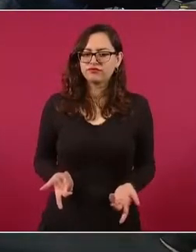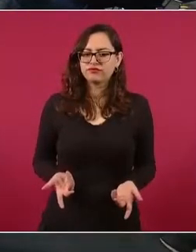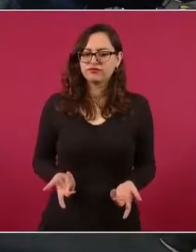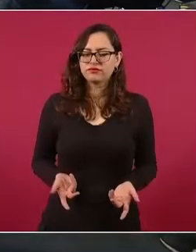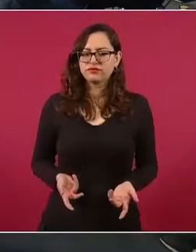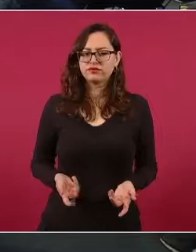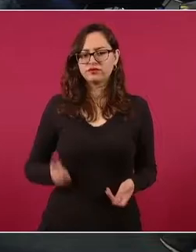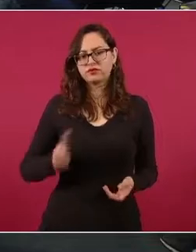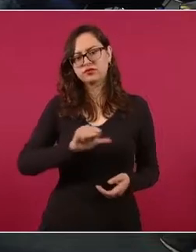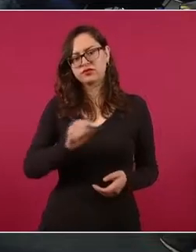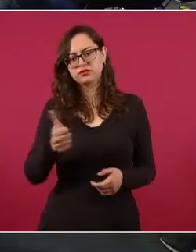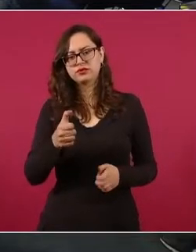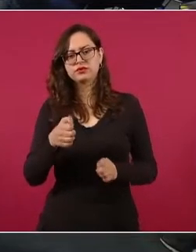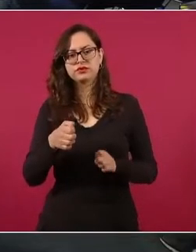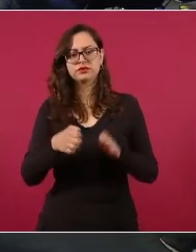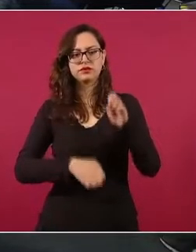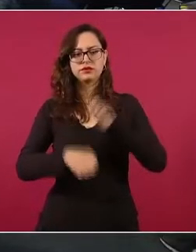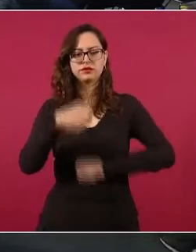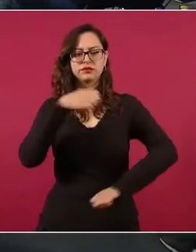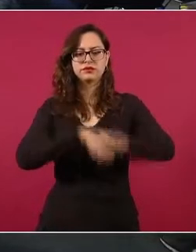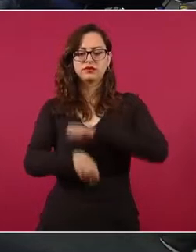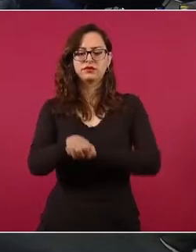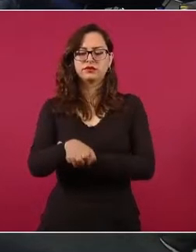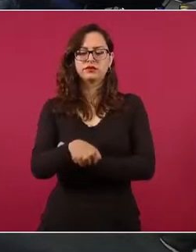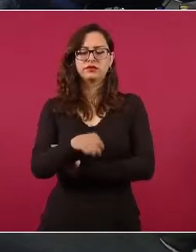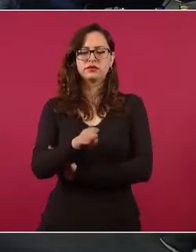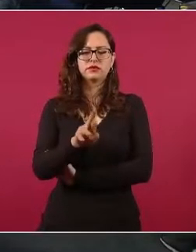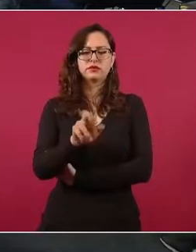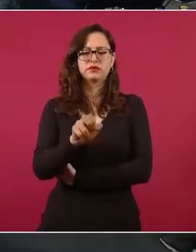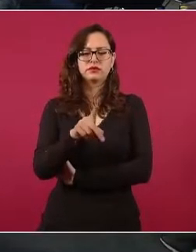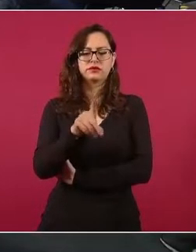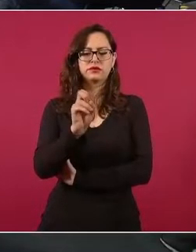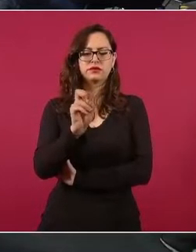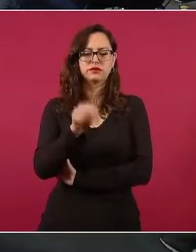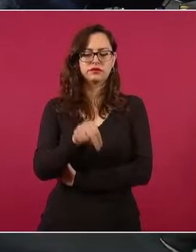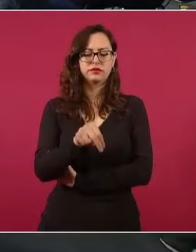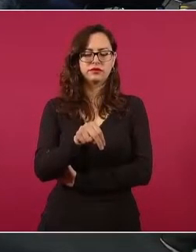Brando. Brando, que así se llama el señor,